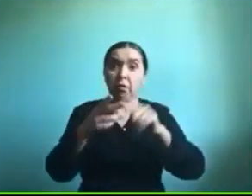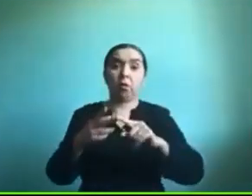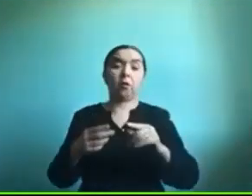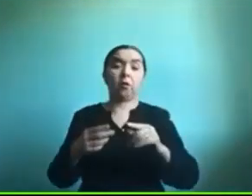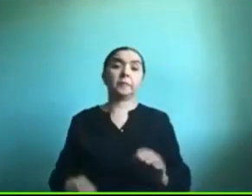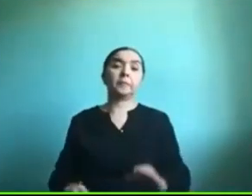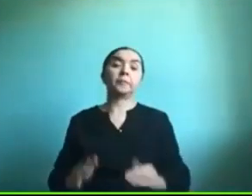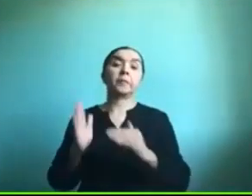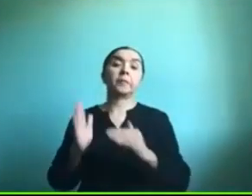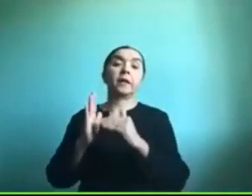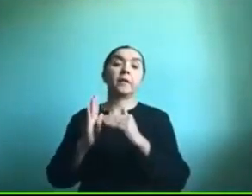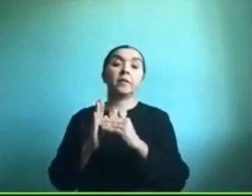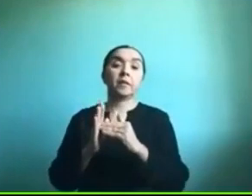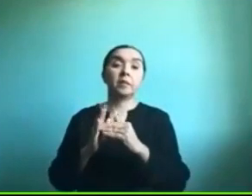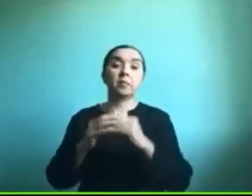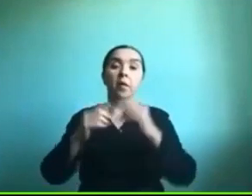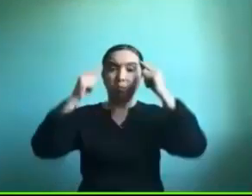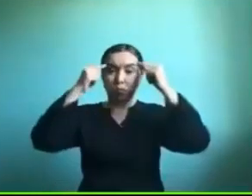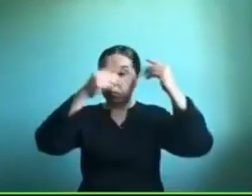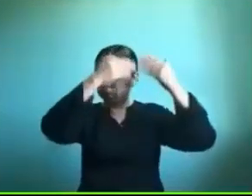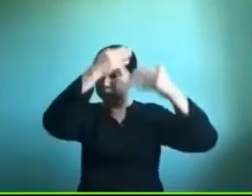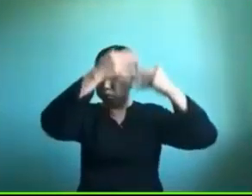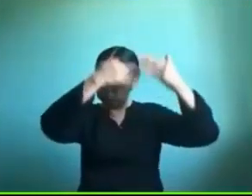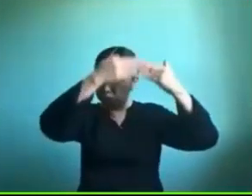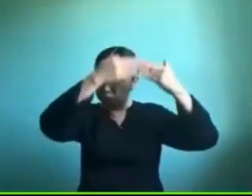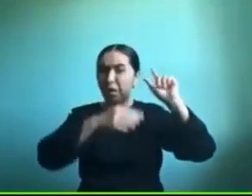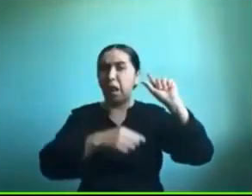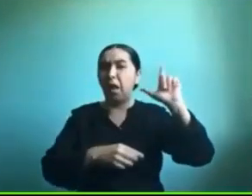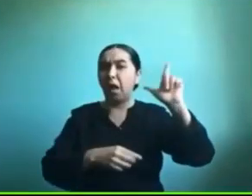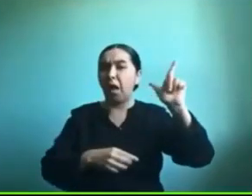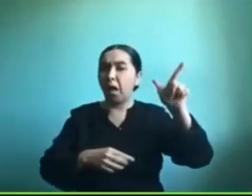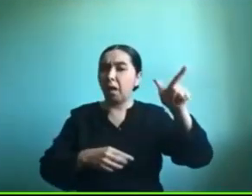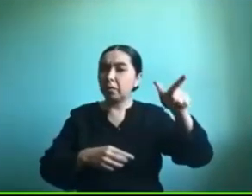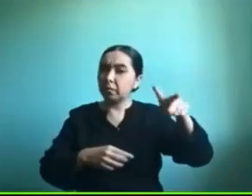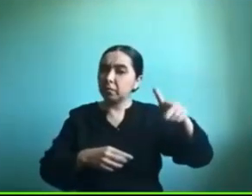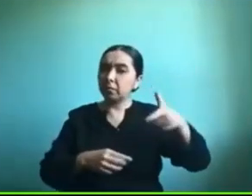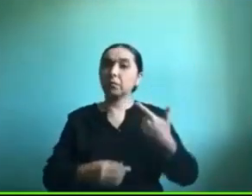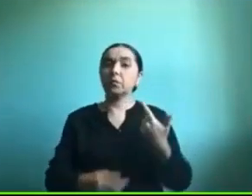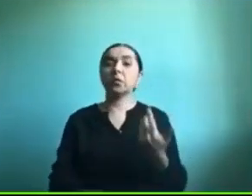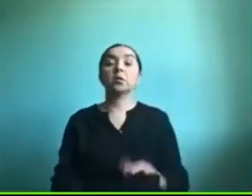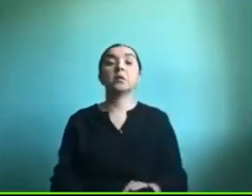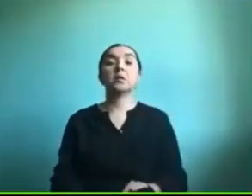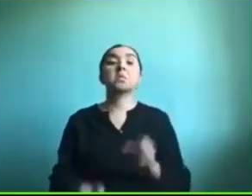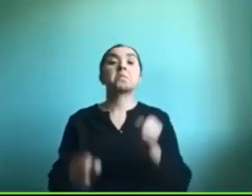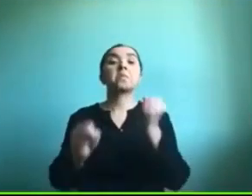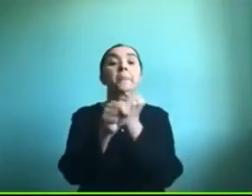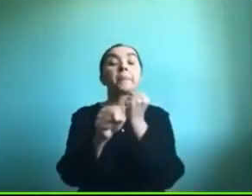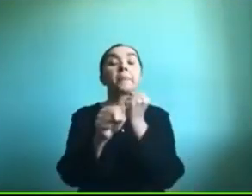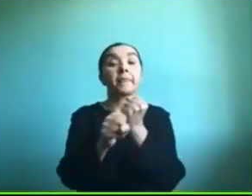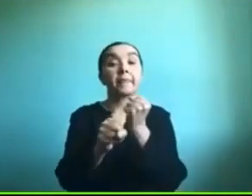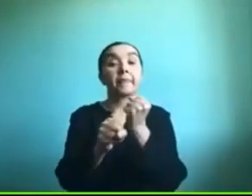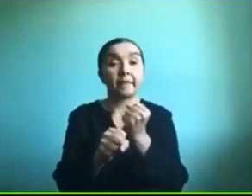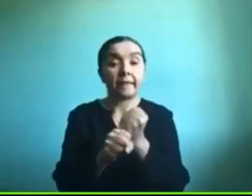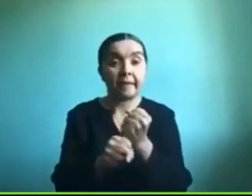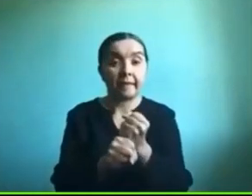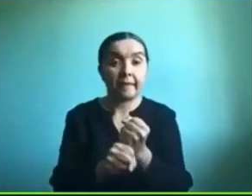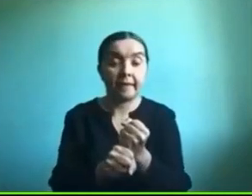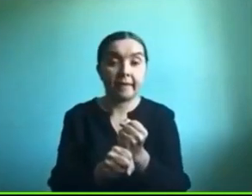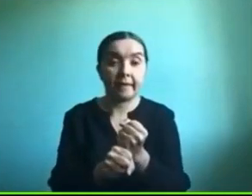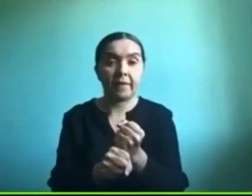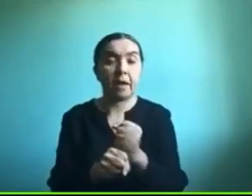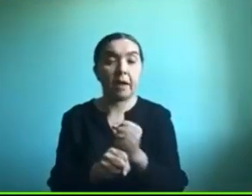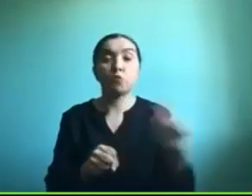nivel de velocidad de procesamiento también entonces estuvimos trabajando con solamente aplicaciones